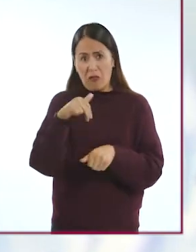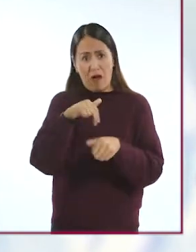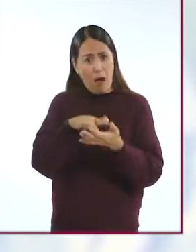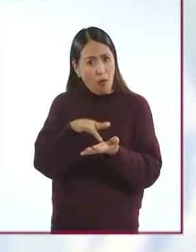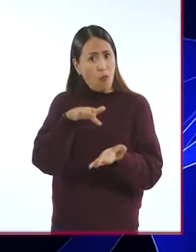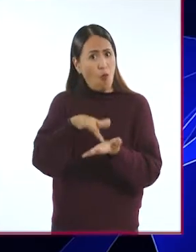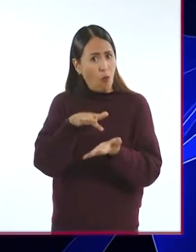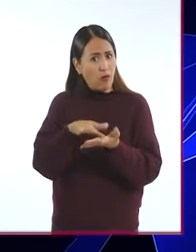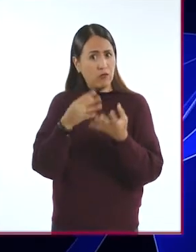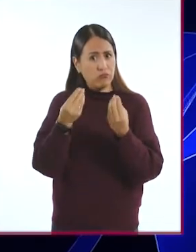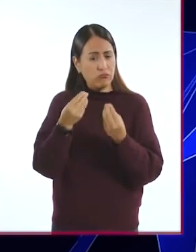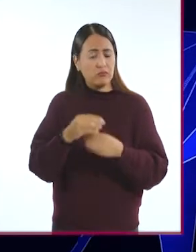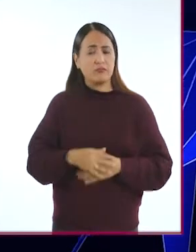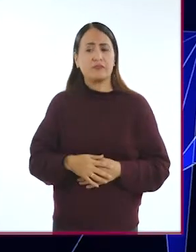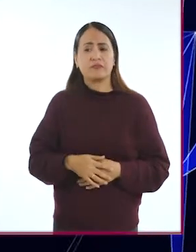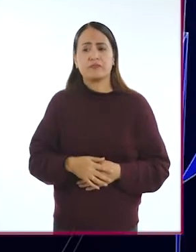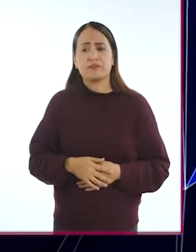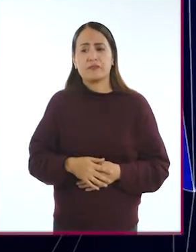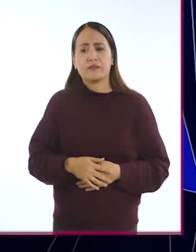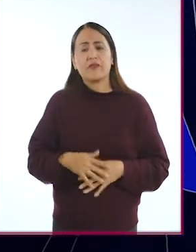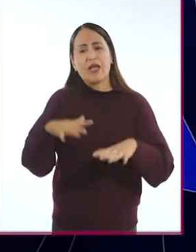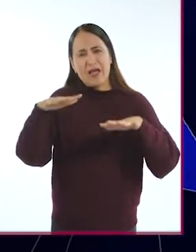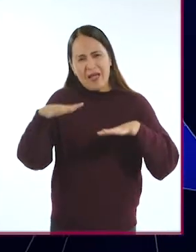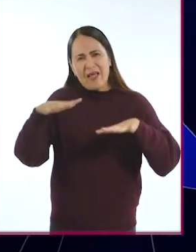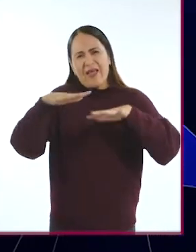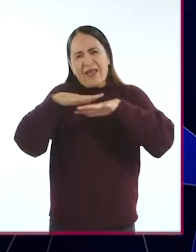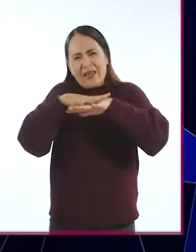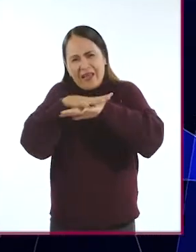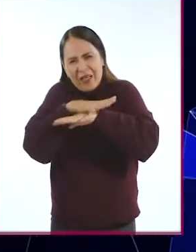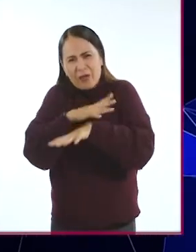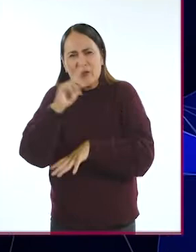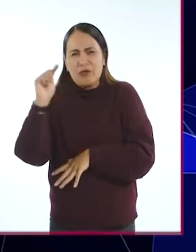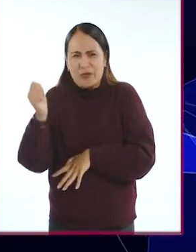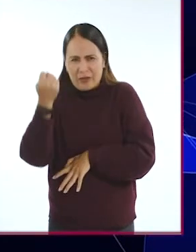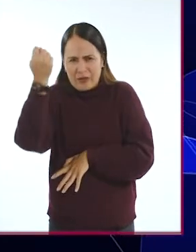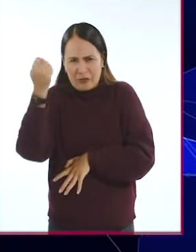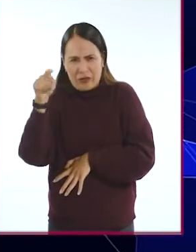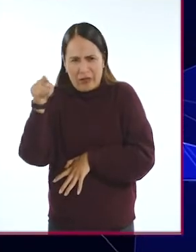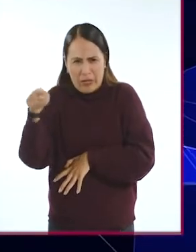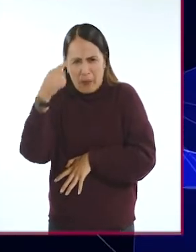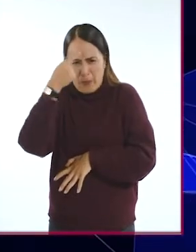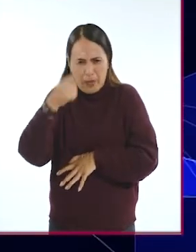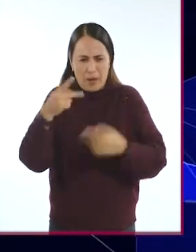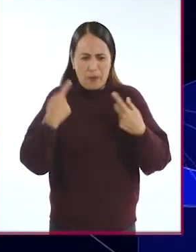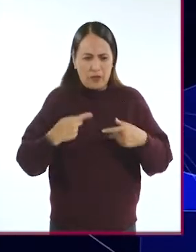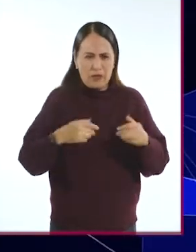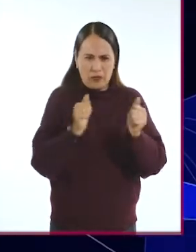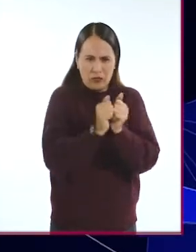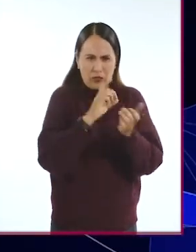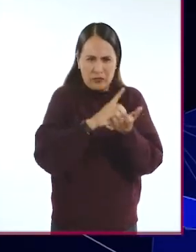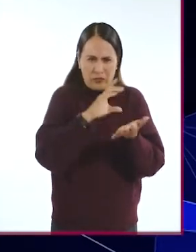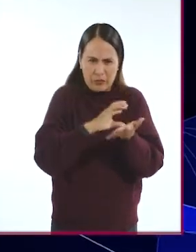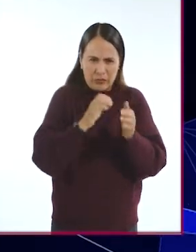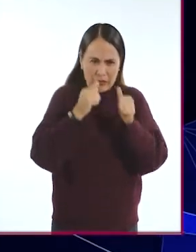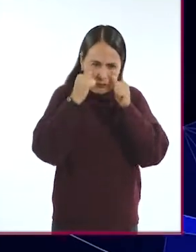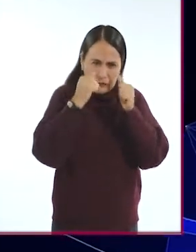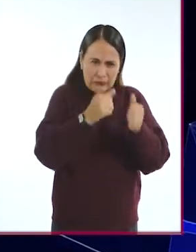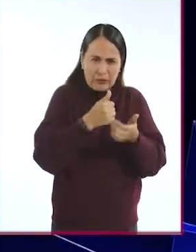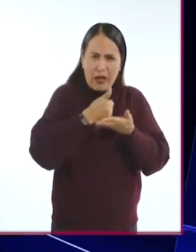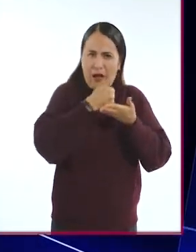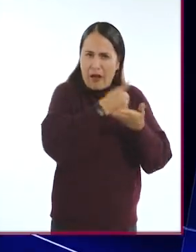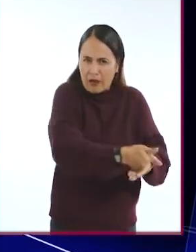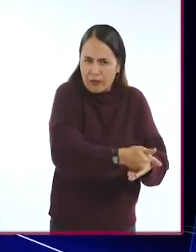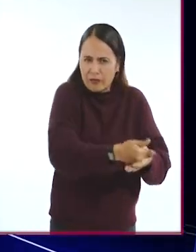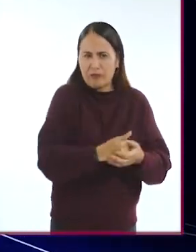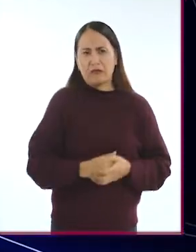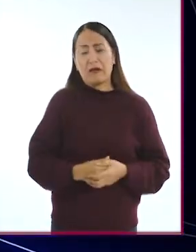La evolución de la tecnología en apoyo a las personas con discapacidad, pues